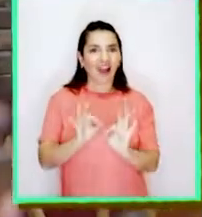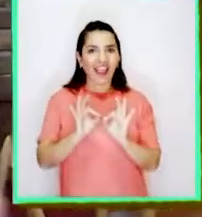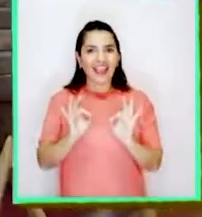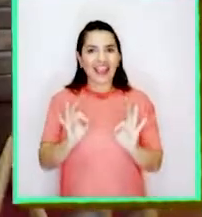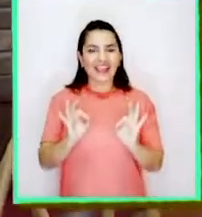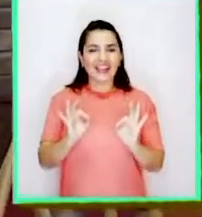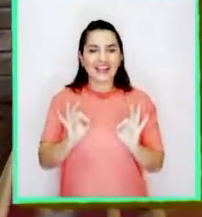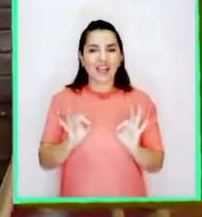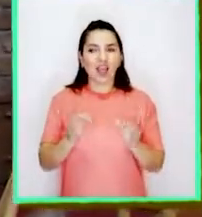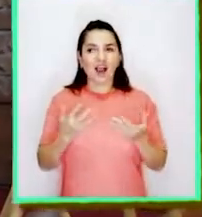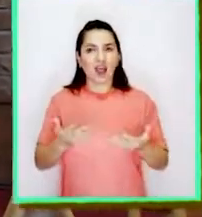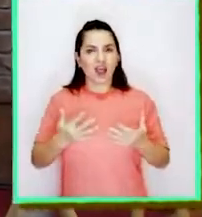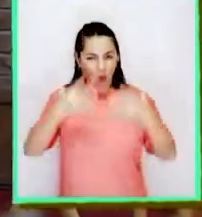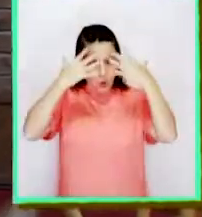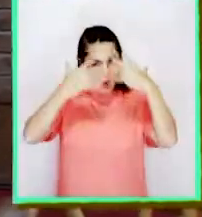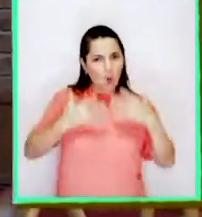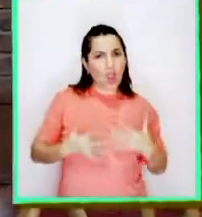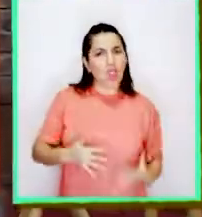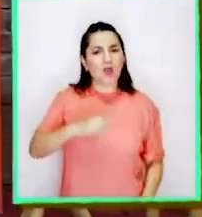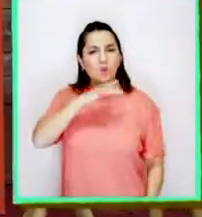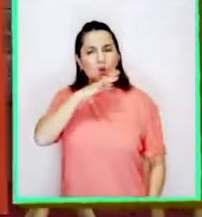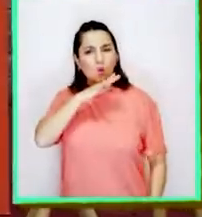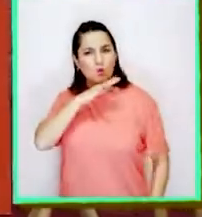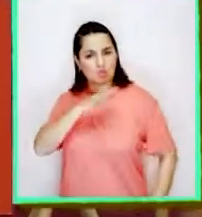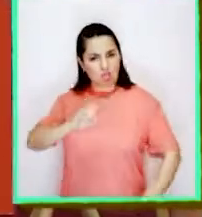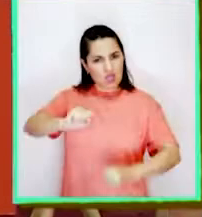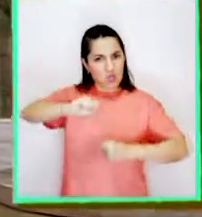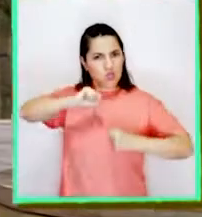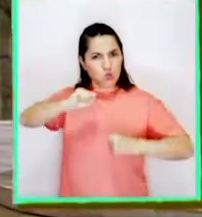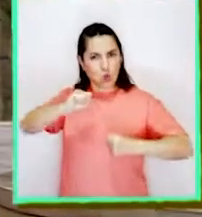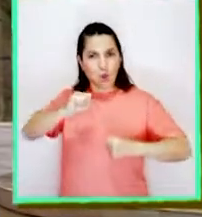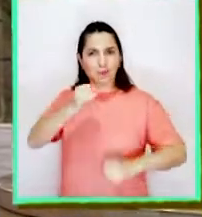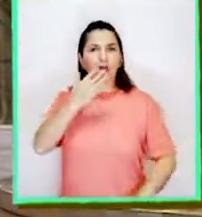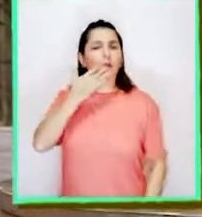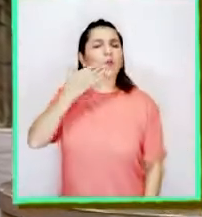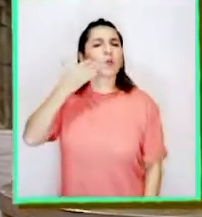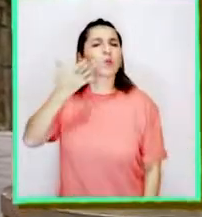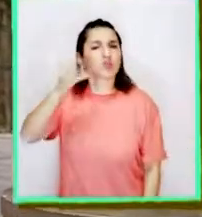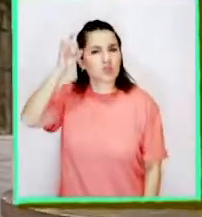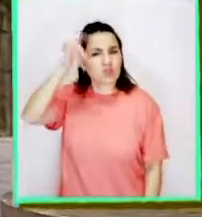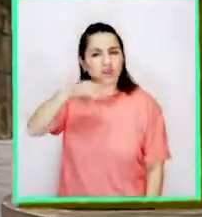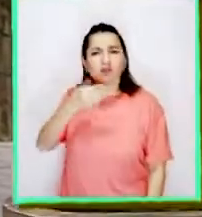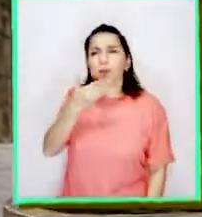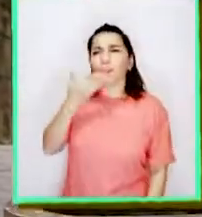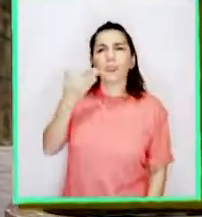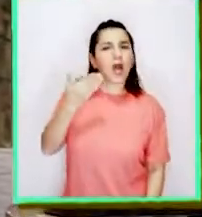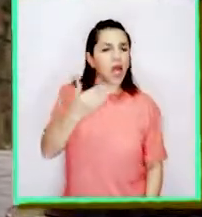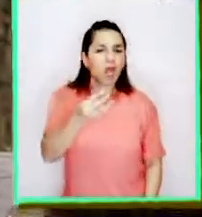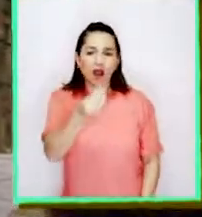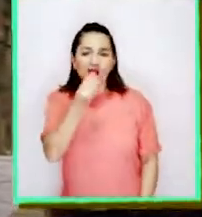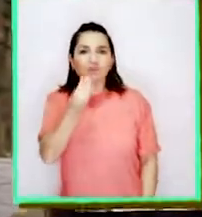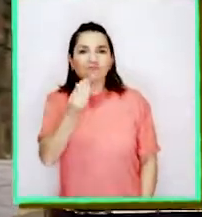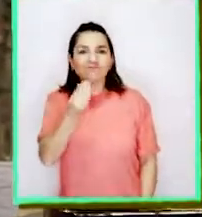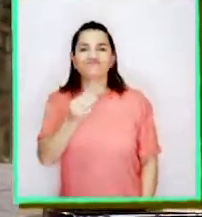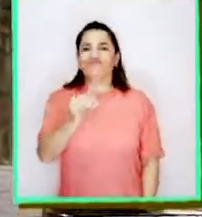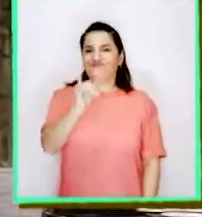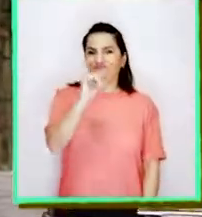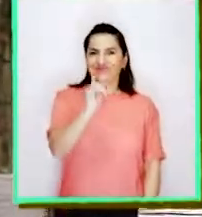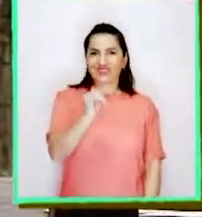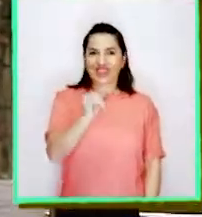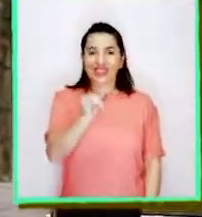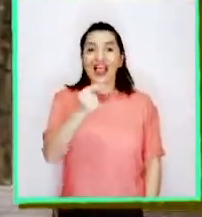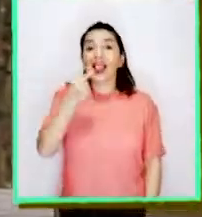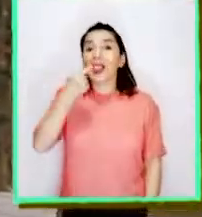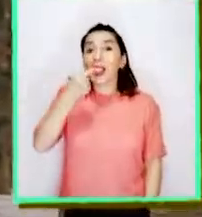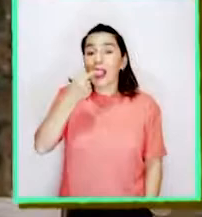¡Genial! ¿Qué parte del cuerpo utiliza Supergusto para sentir los sabores de las cosas? ¡Claro!